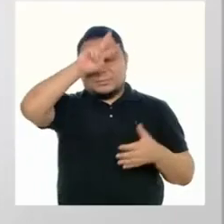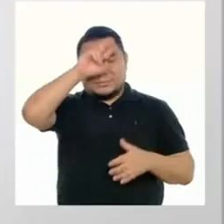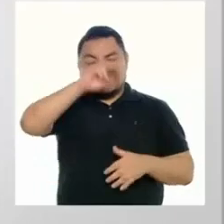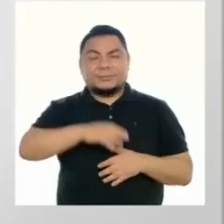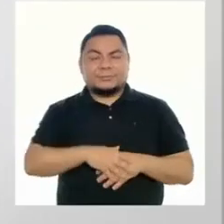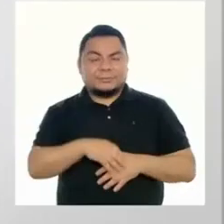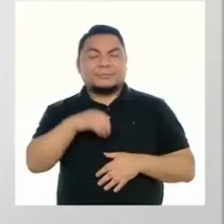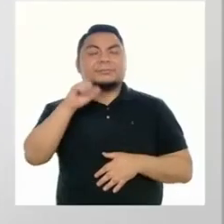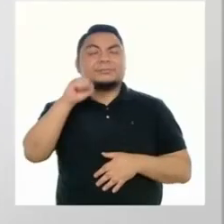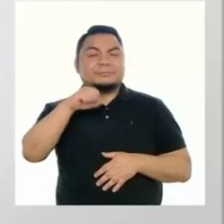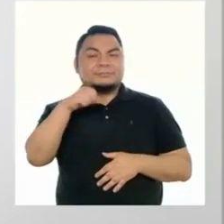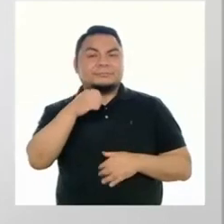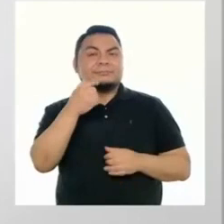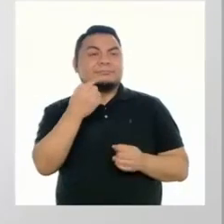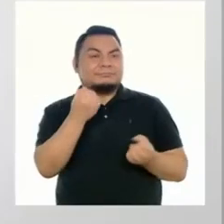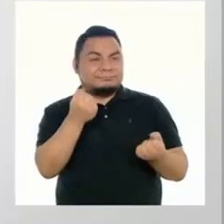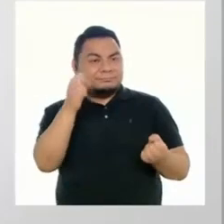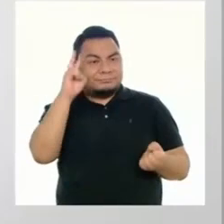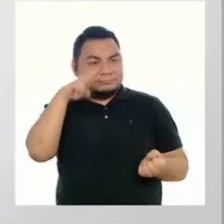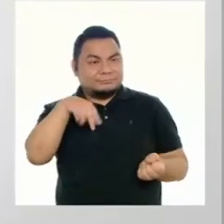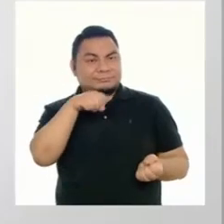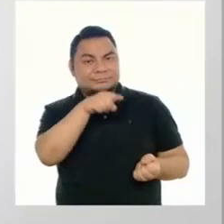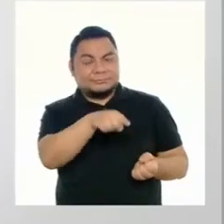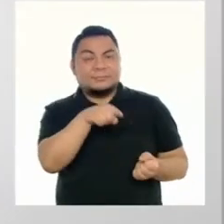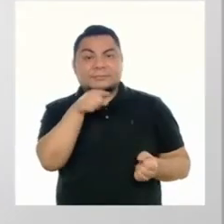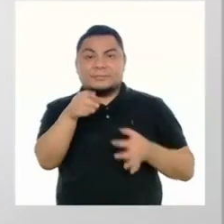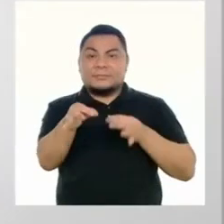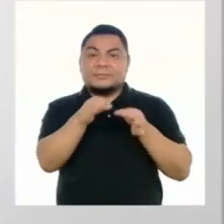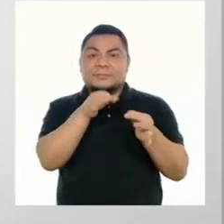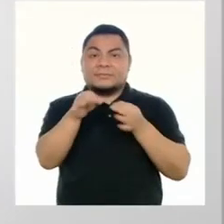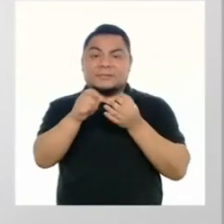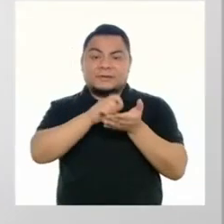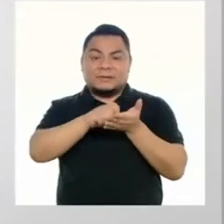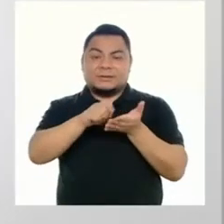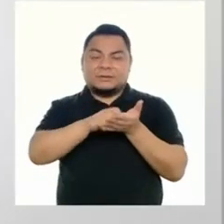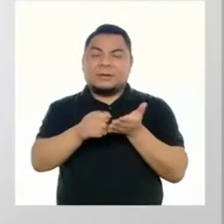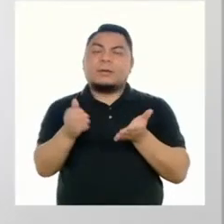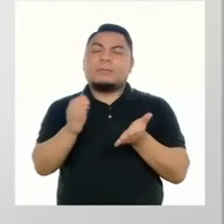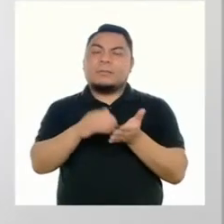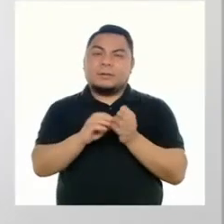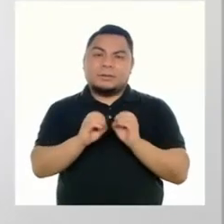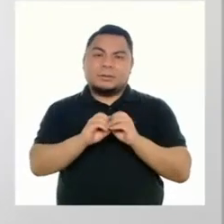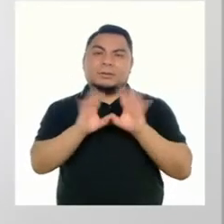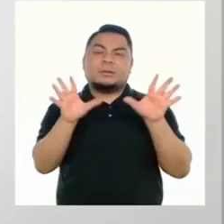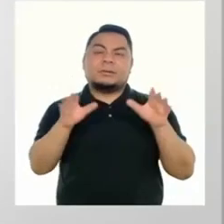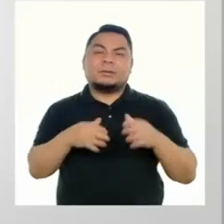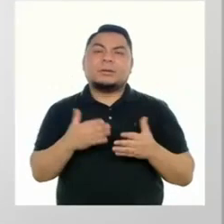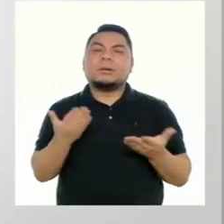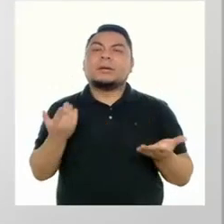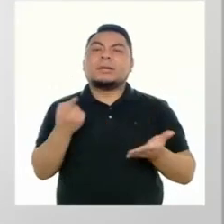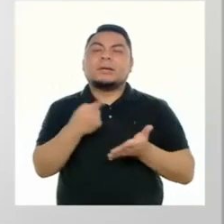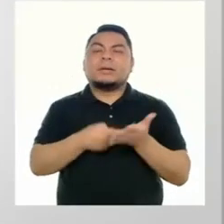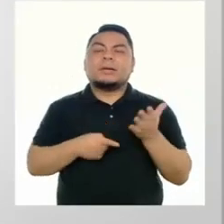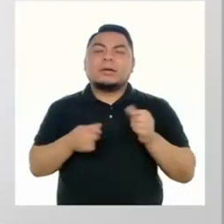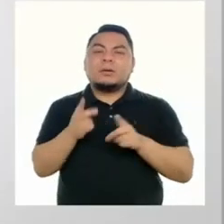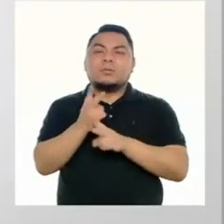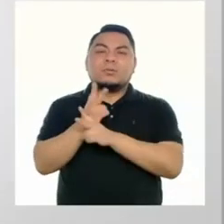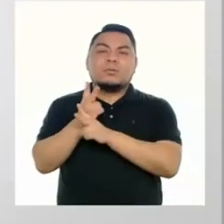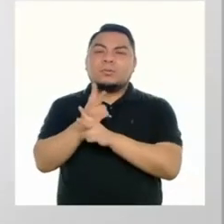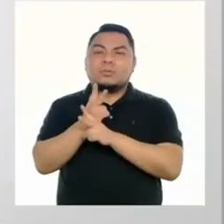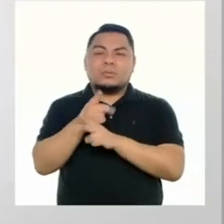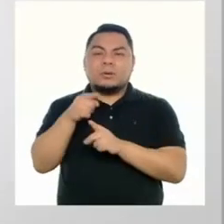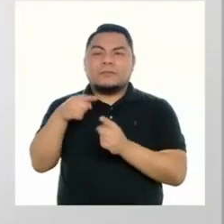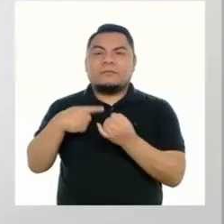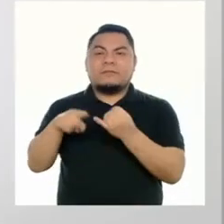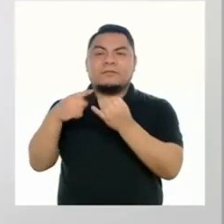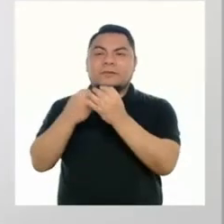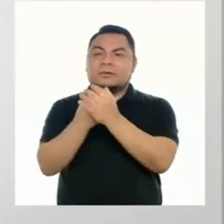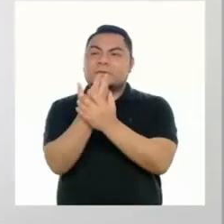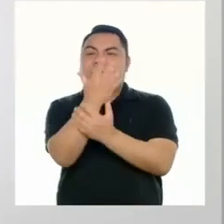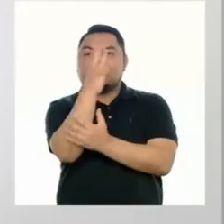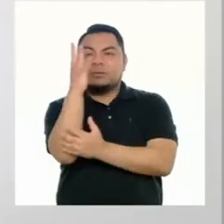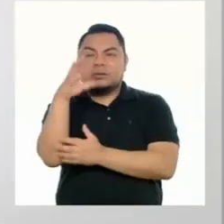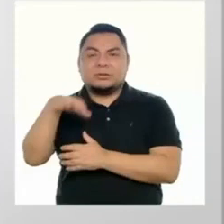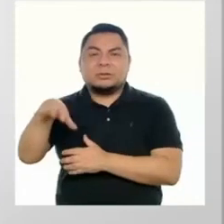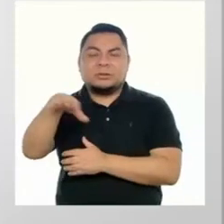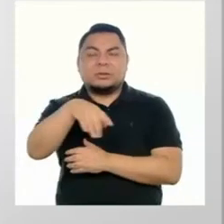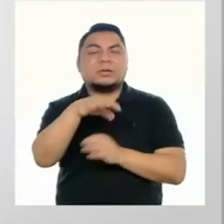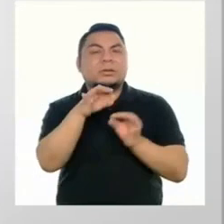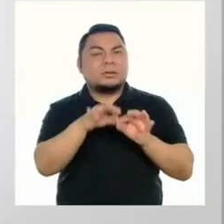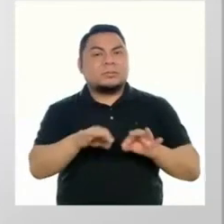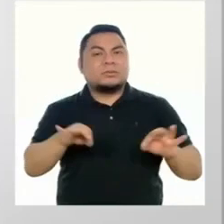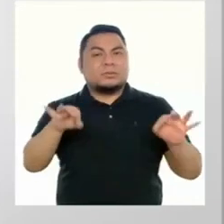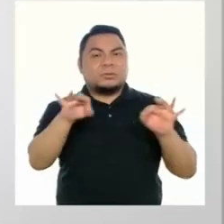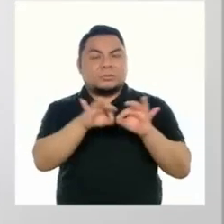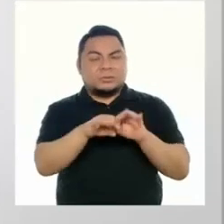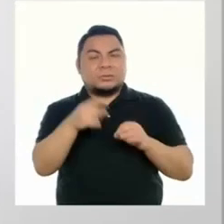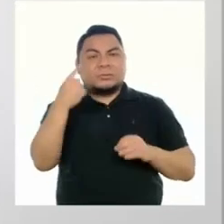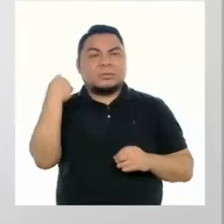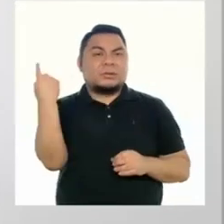Efectivamente. Me parece que con este texto tenemos un poco más claro que el mantenimiento y protección de la biodiversidad es importante